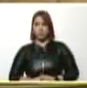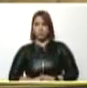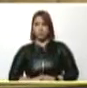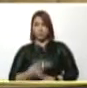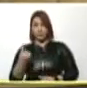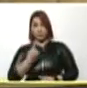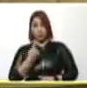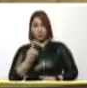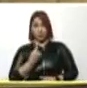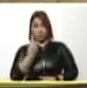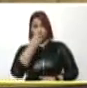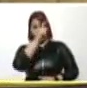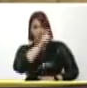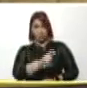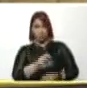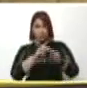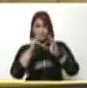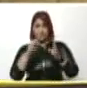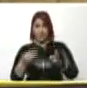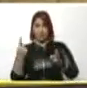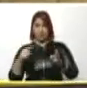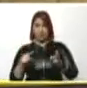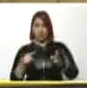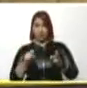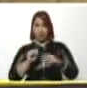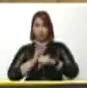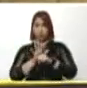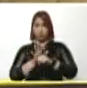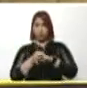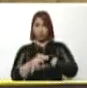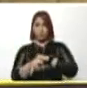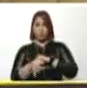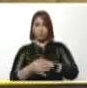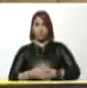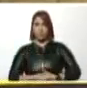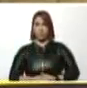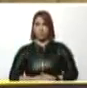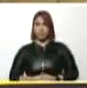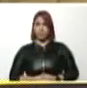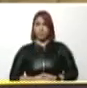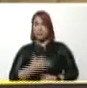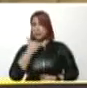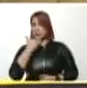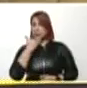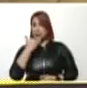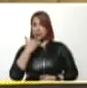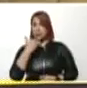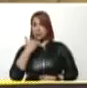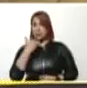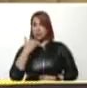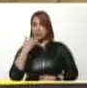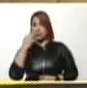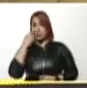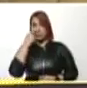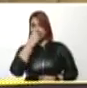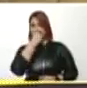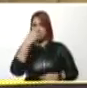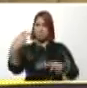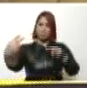Solamente que una persona en esta mesa tuviera variante Omicron, casi que mirándonos por la mirada,